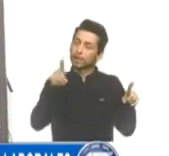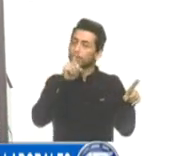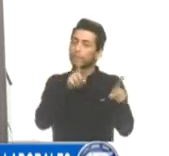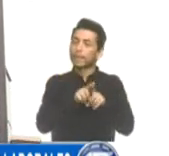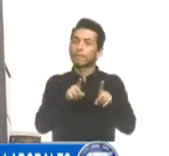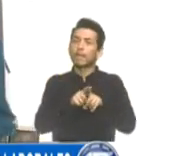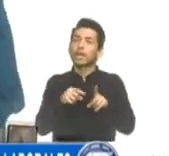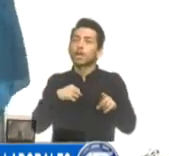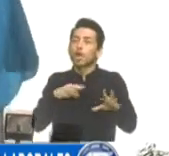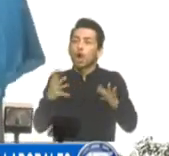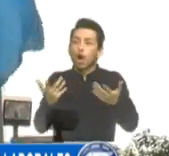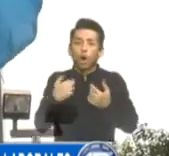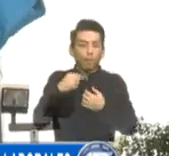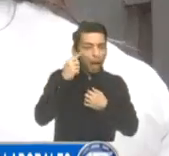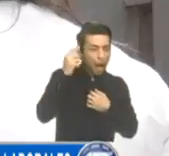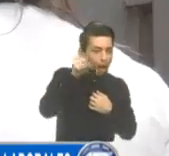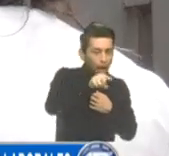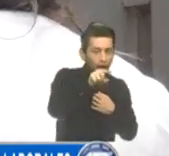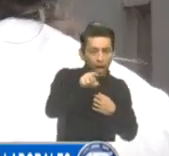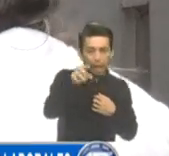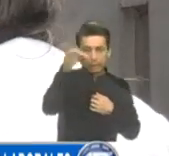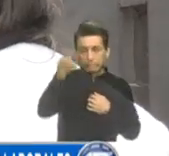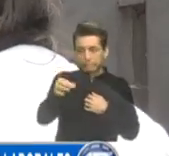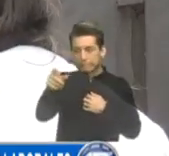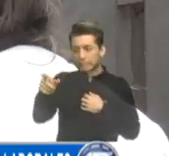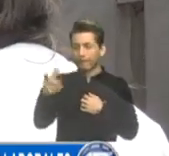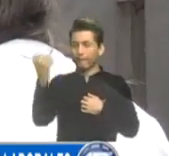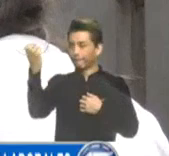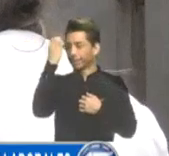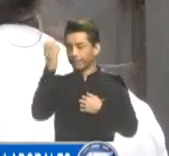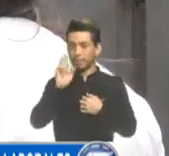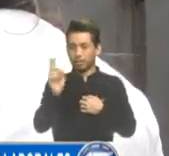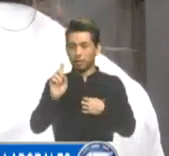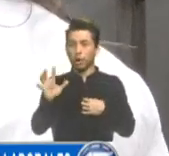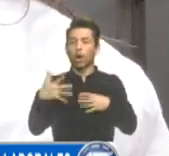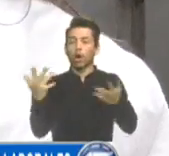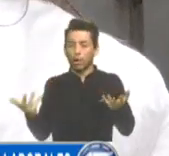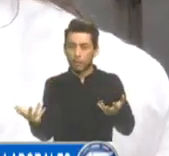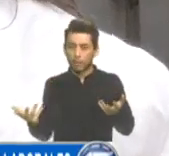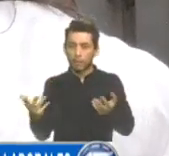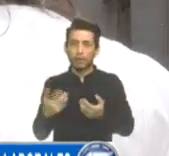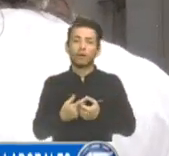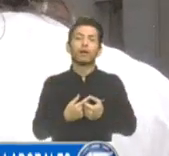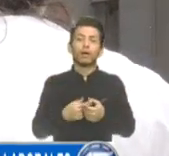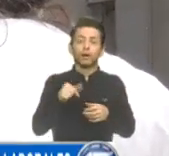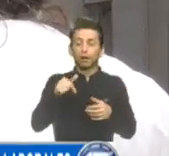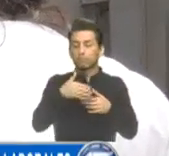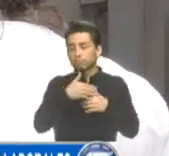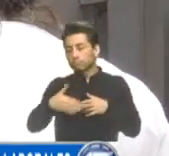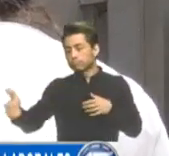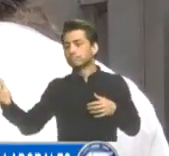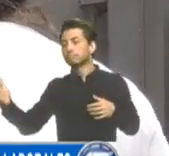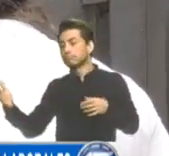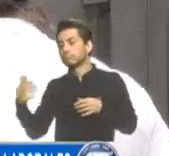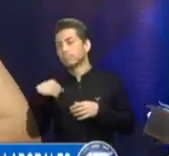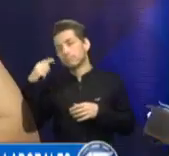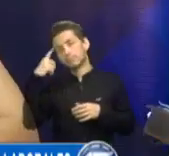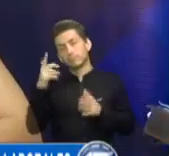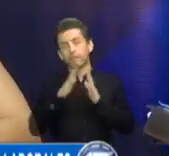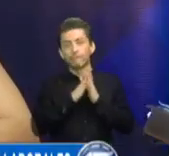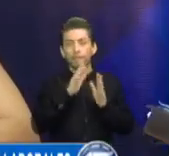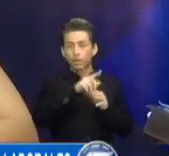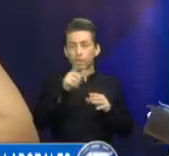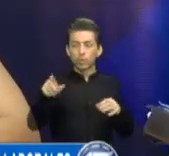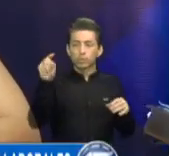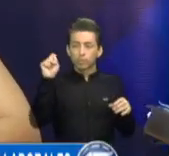identificar a una reclutadora certificada y no ser estafado? Mientras esto dure, lo que yo les pediría a ustedes es que se comuniquen al